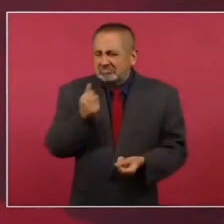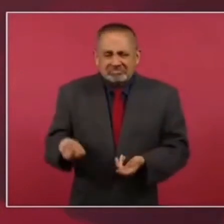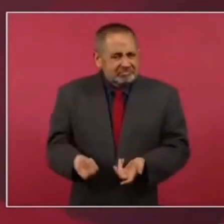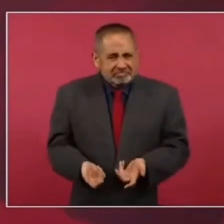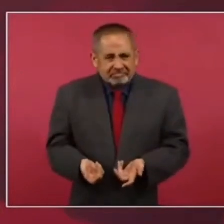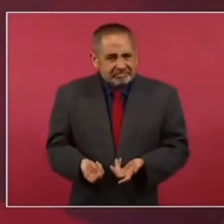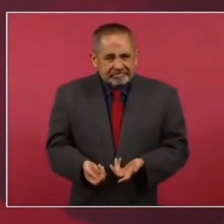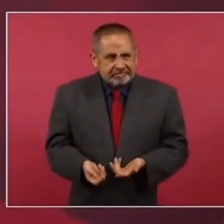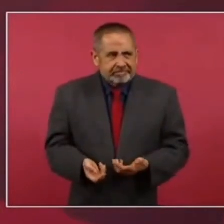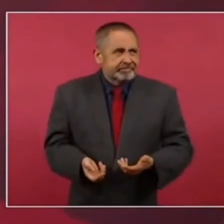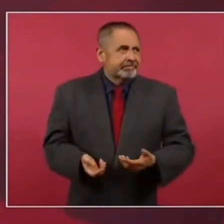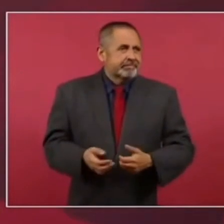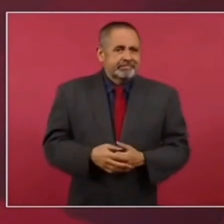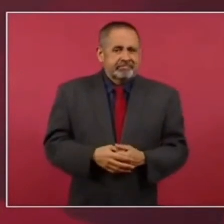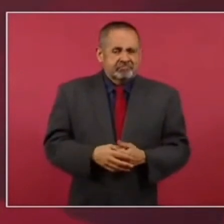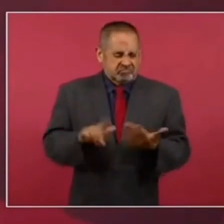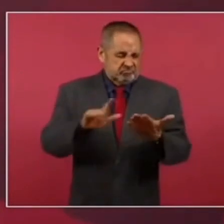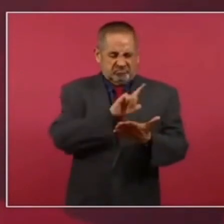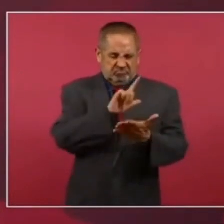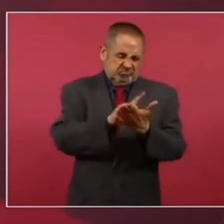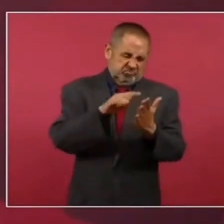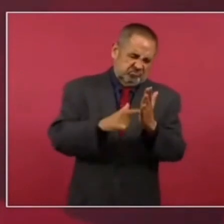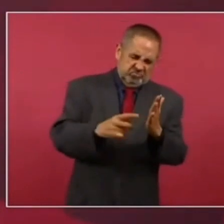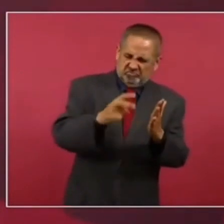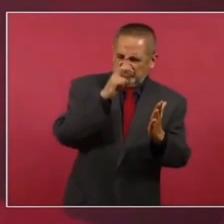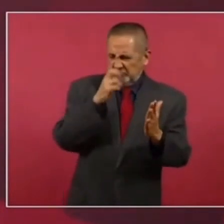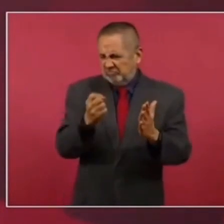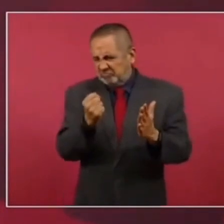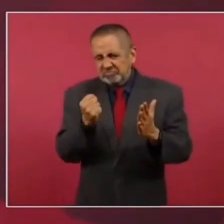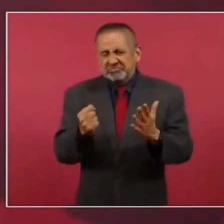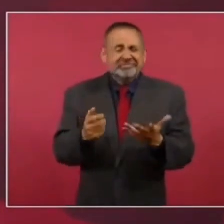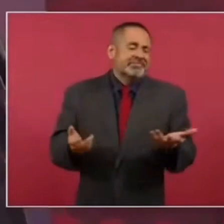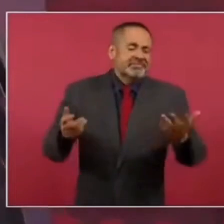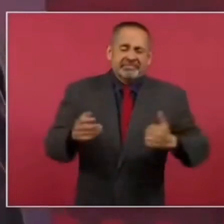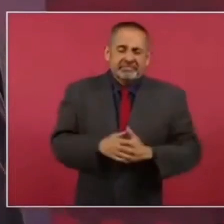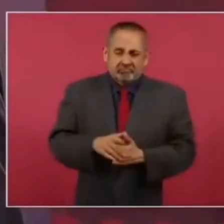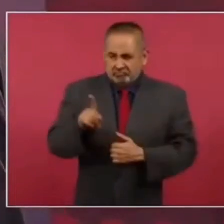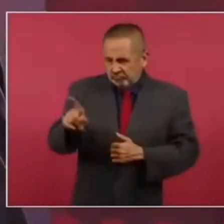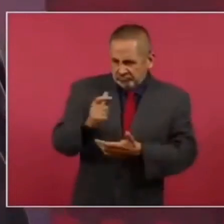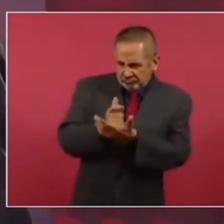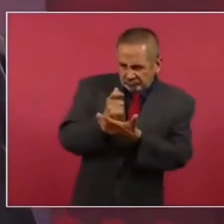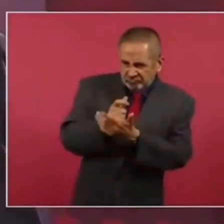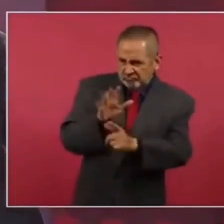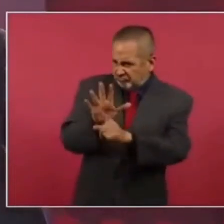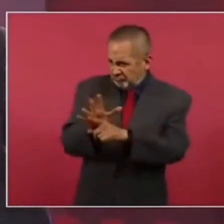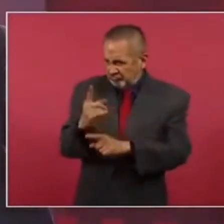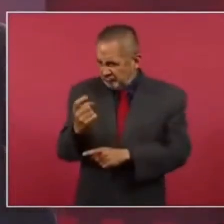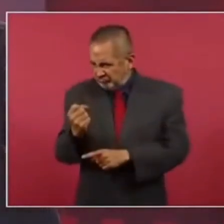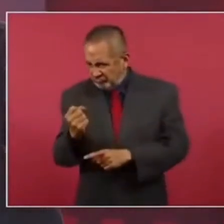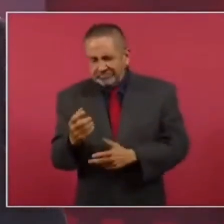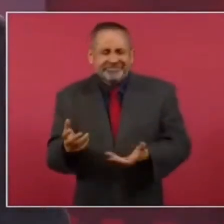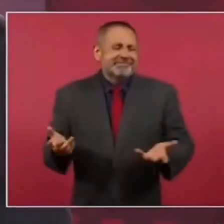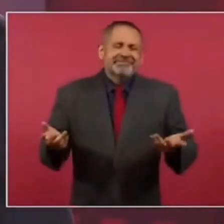con leyes más severas, con amenazas, de mano dura,